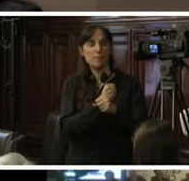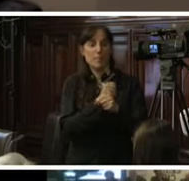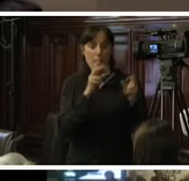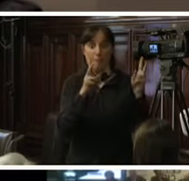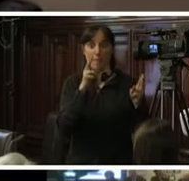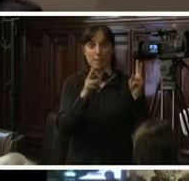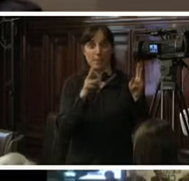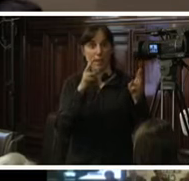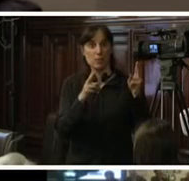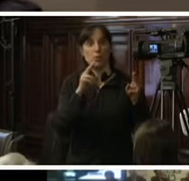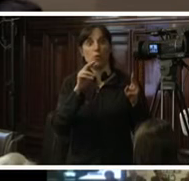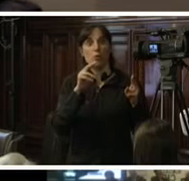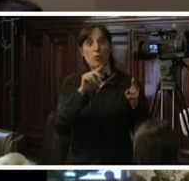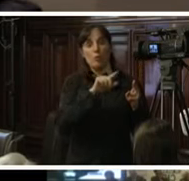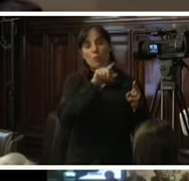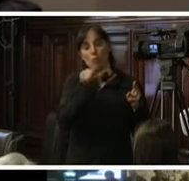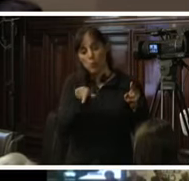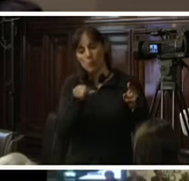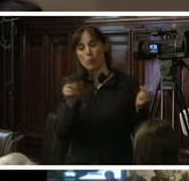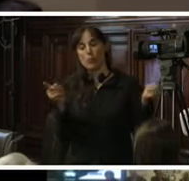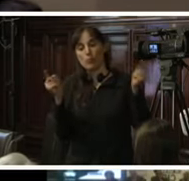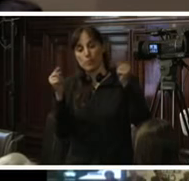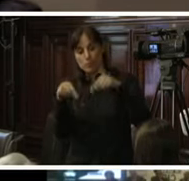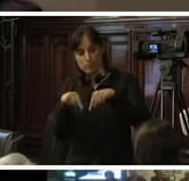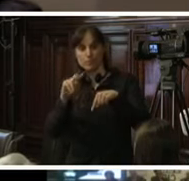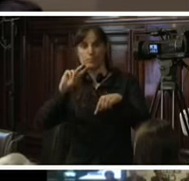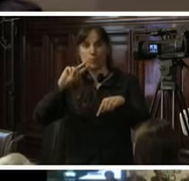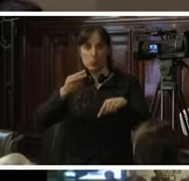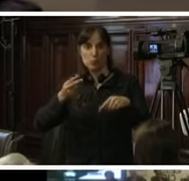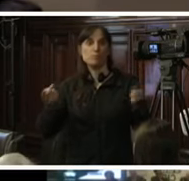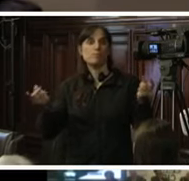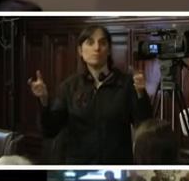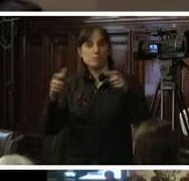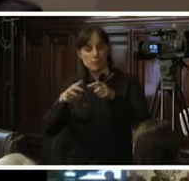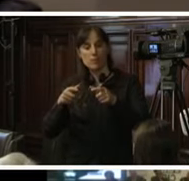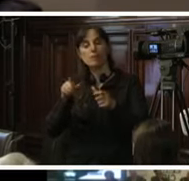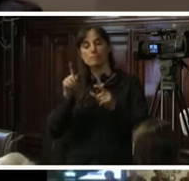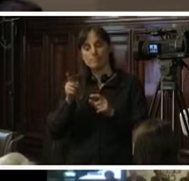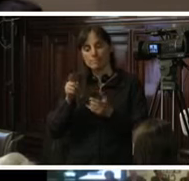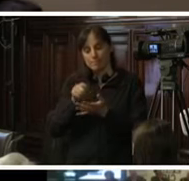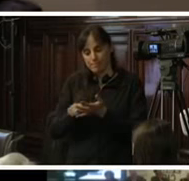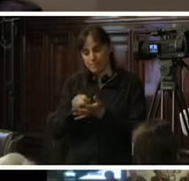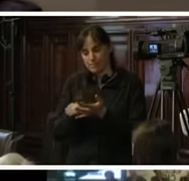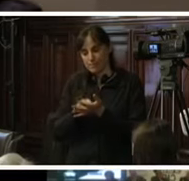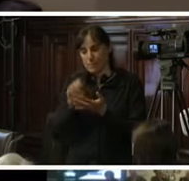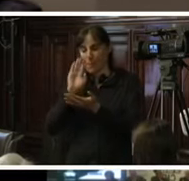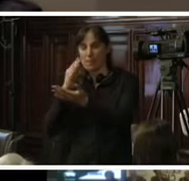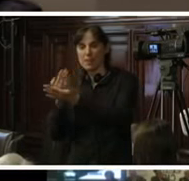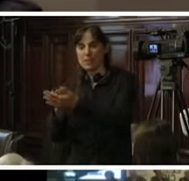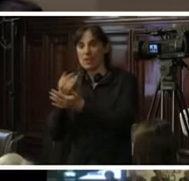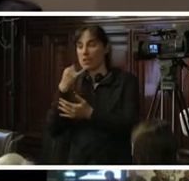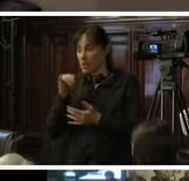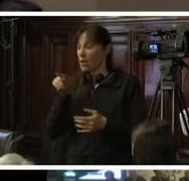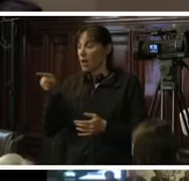la subcomisión realizará la investigación y presentará su informe. La denuncia se notifica al